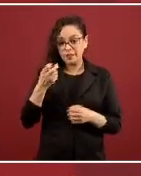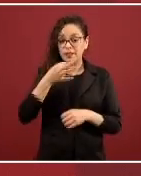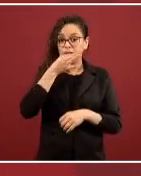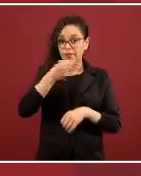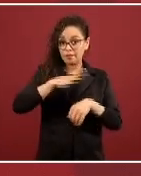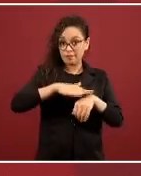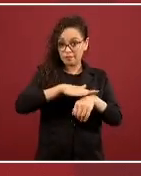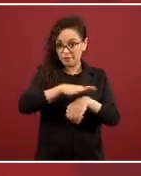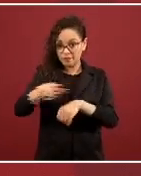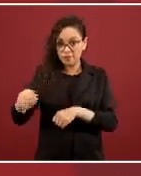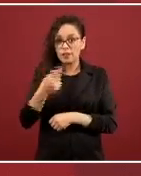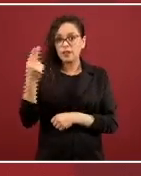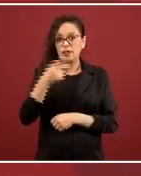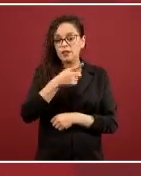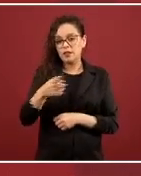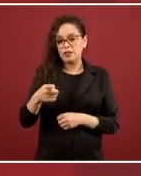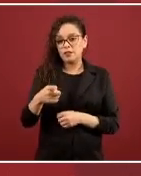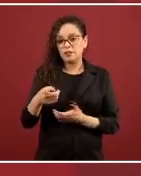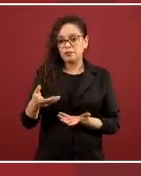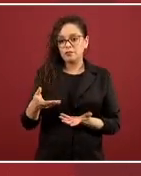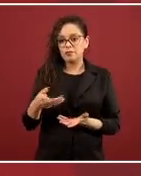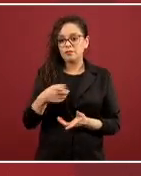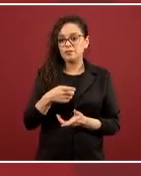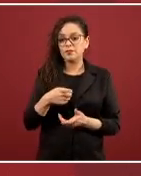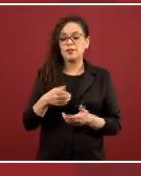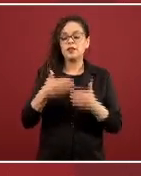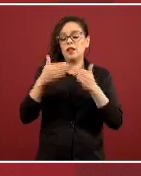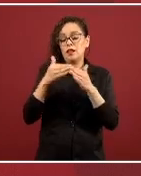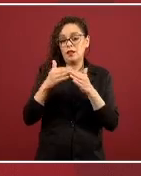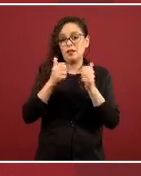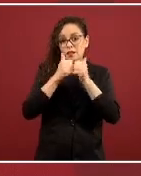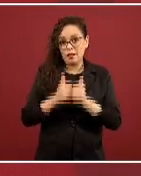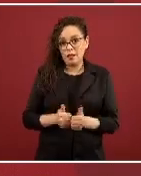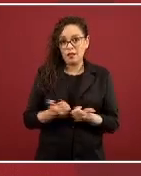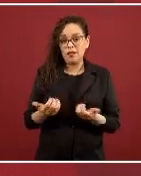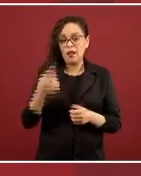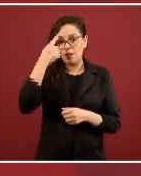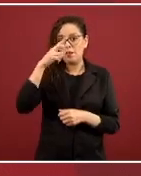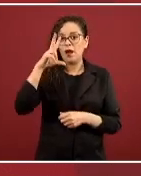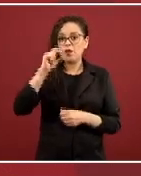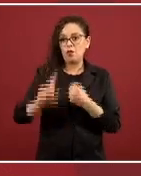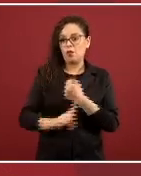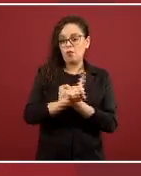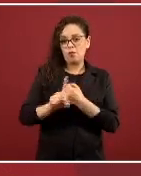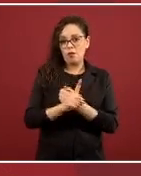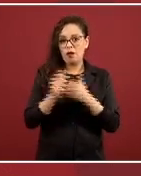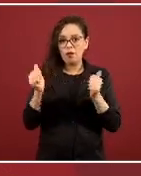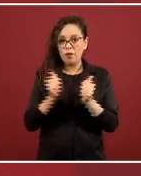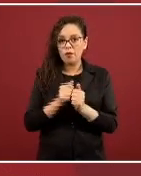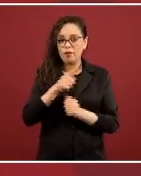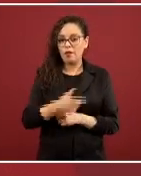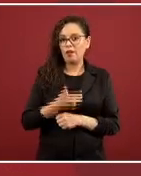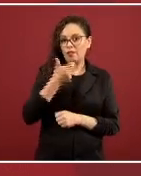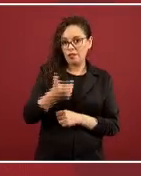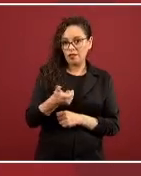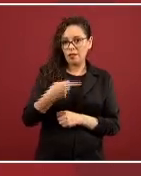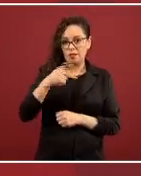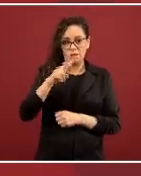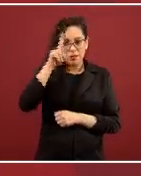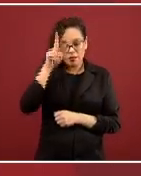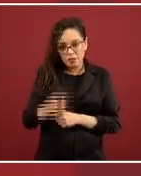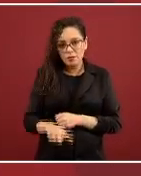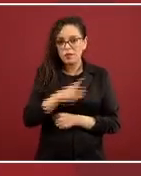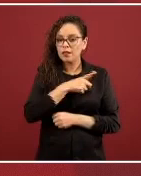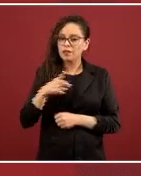mantenernos en la calle y ya vendrá el tiempo porque no queremos dañar la economía, parece que no ha entendido lo que aquí, en este mismo foro, se ha